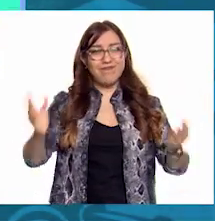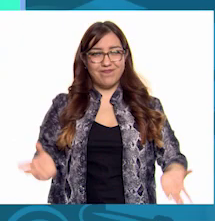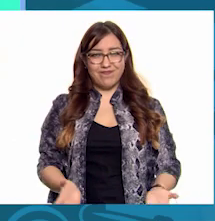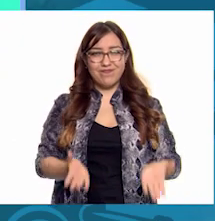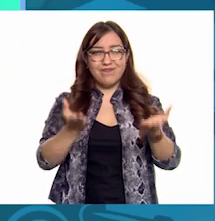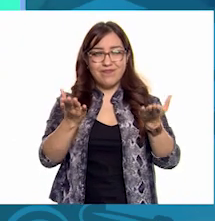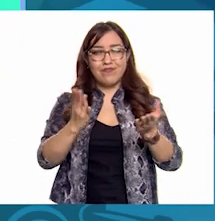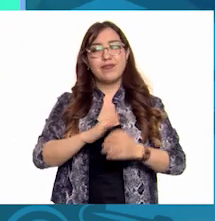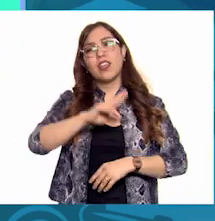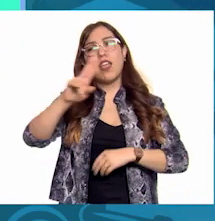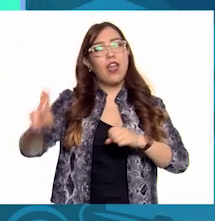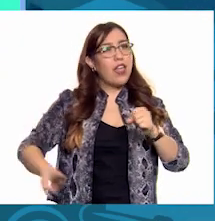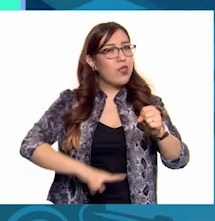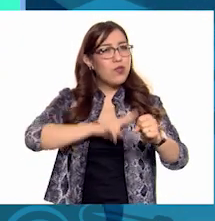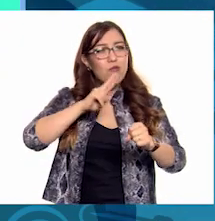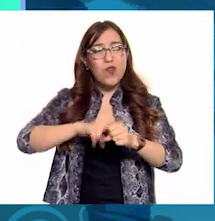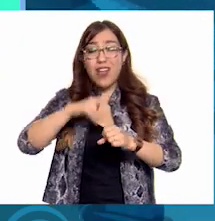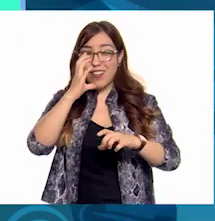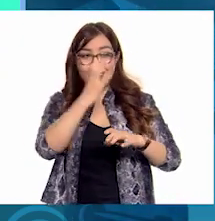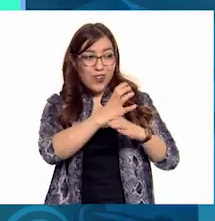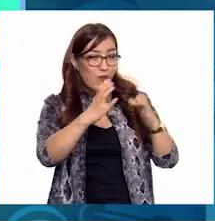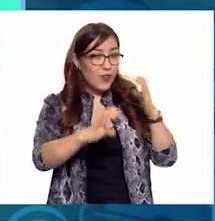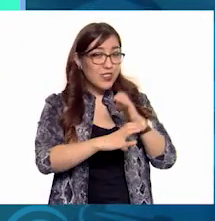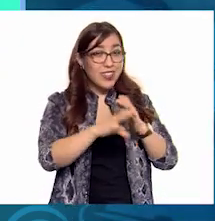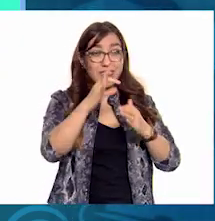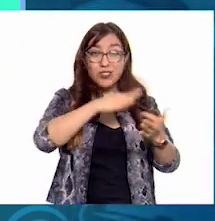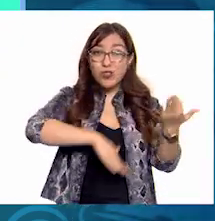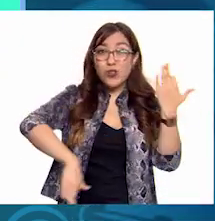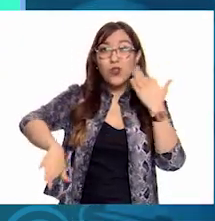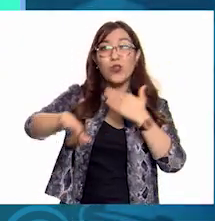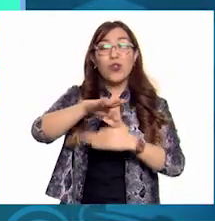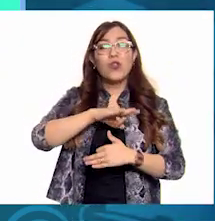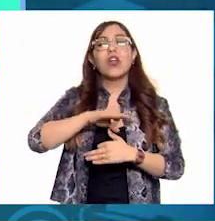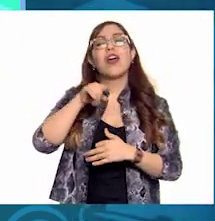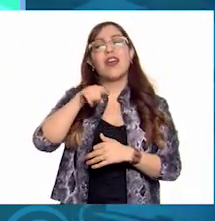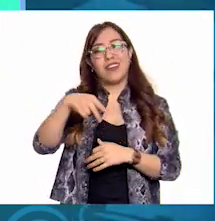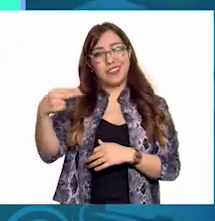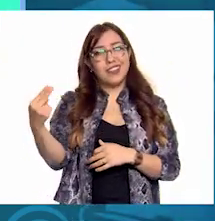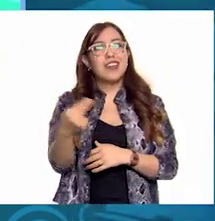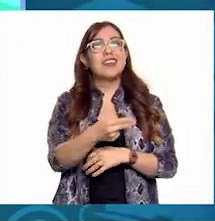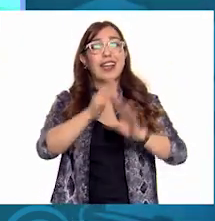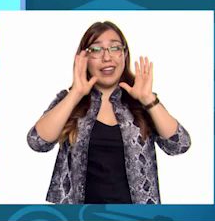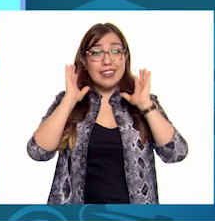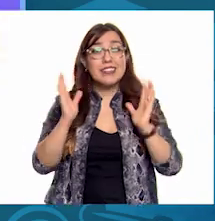La naturaleza nos necesita ya.